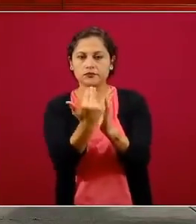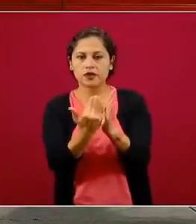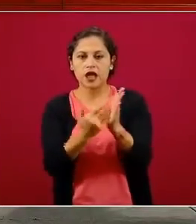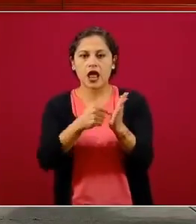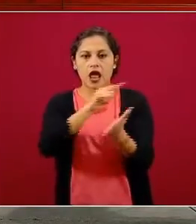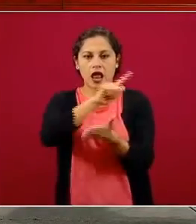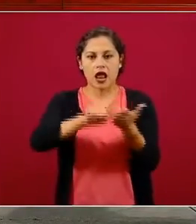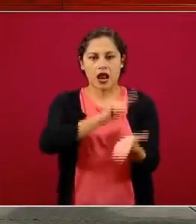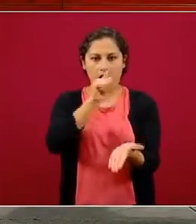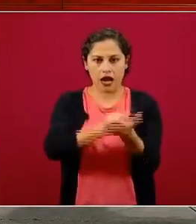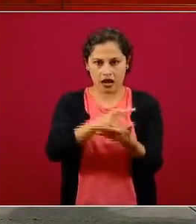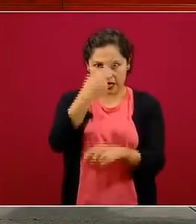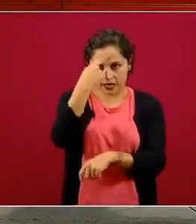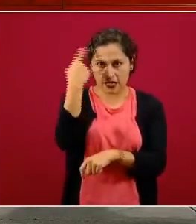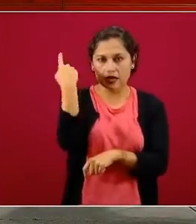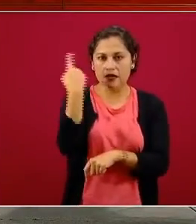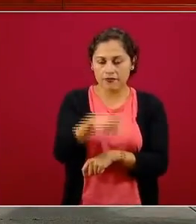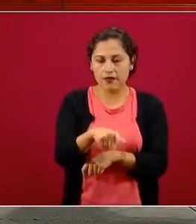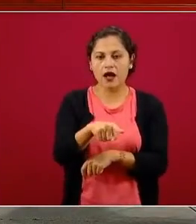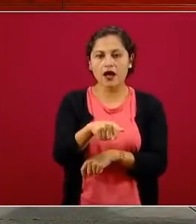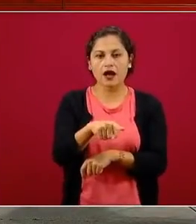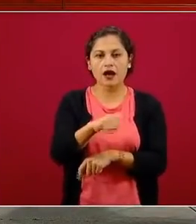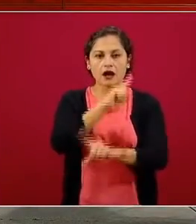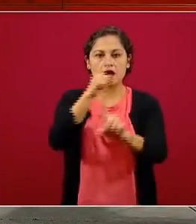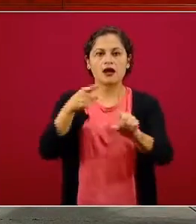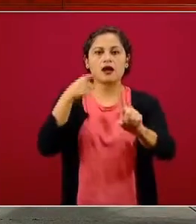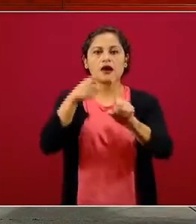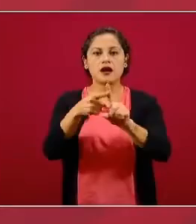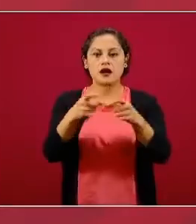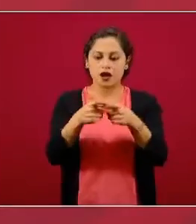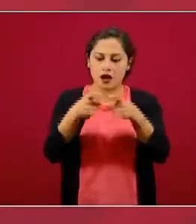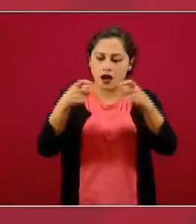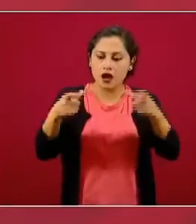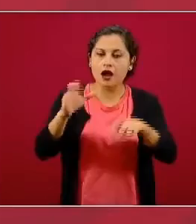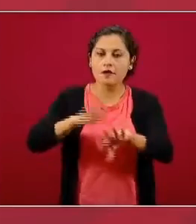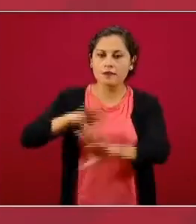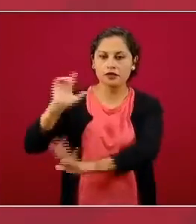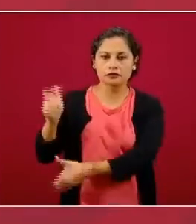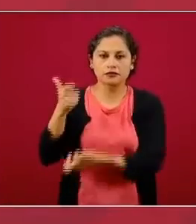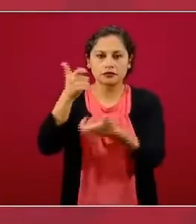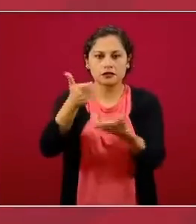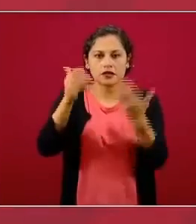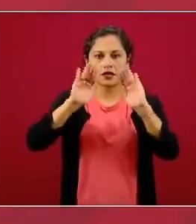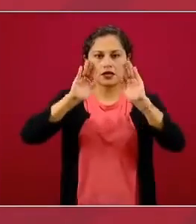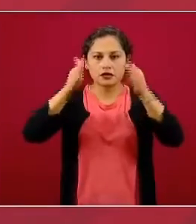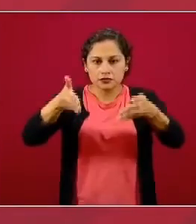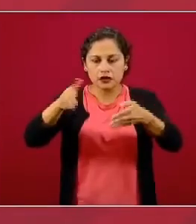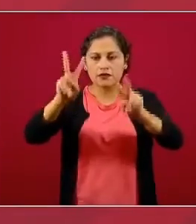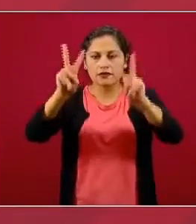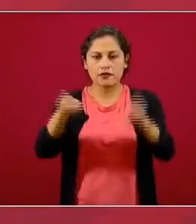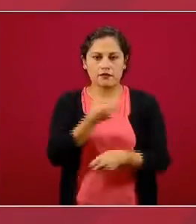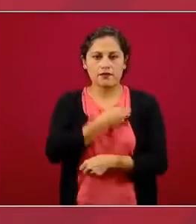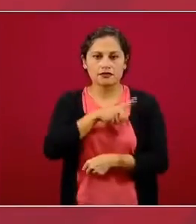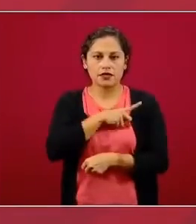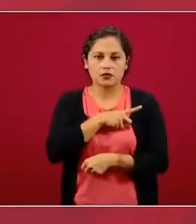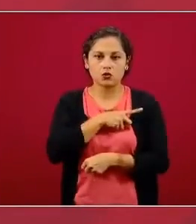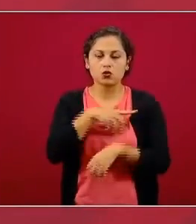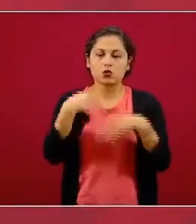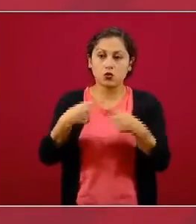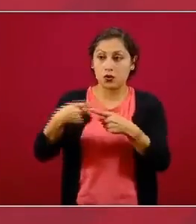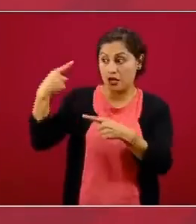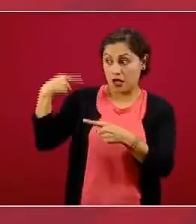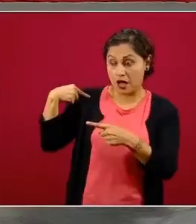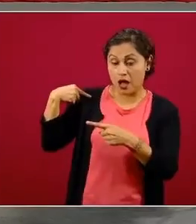por ley, crecientemente tenía que subir, en términos reales, el financiamiento en salud. Creo que es justo reconocerlo, porque esos fueron